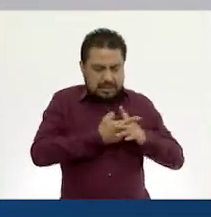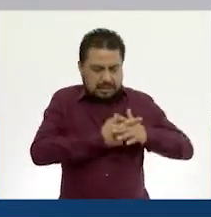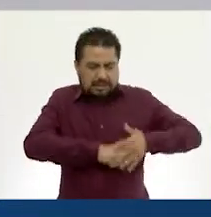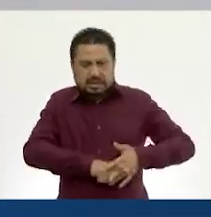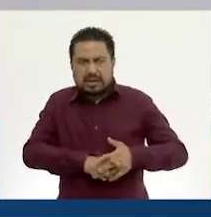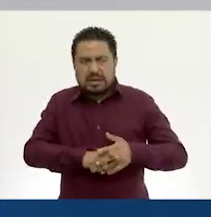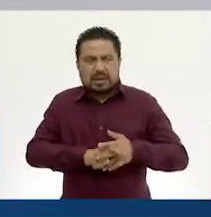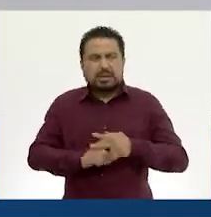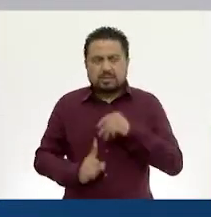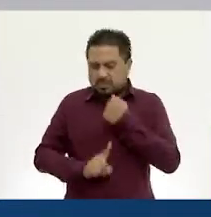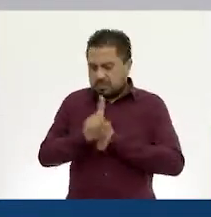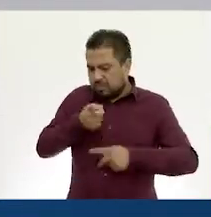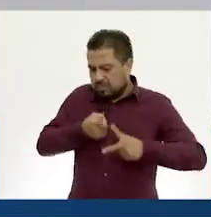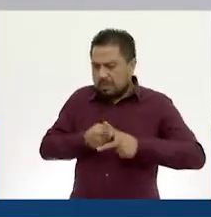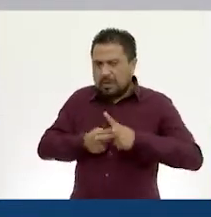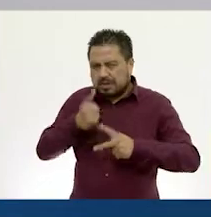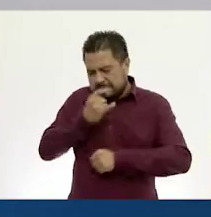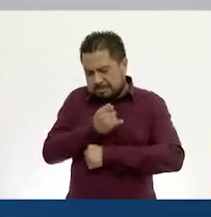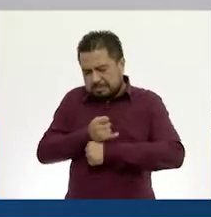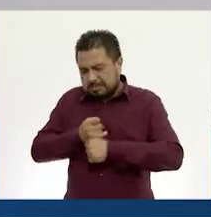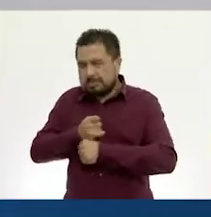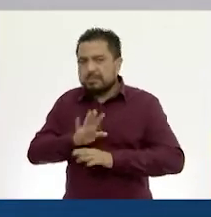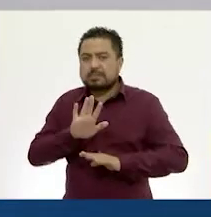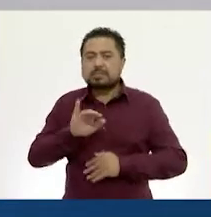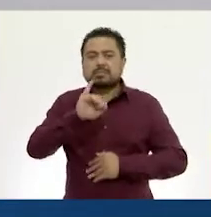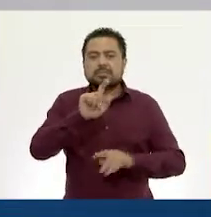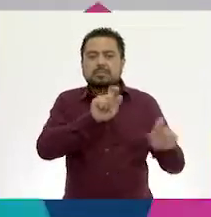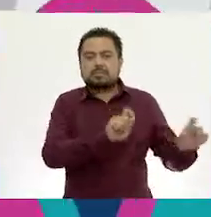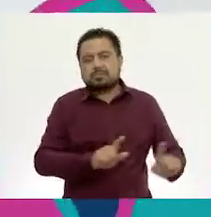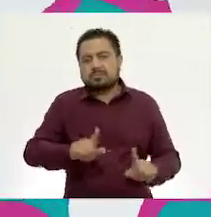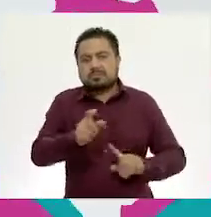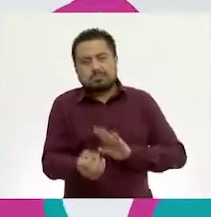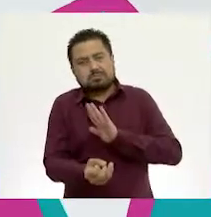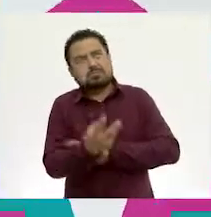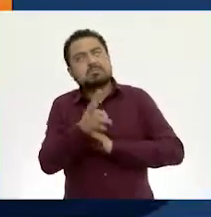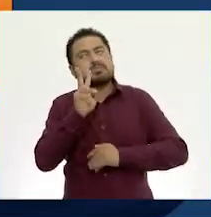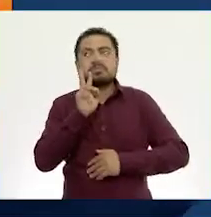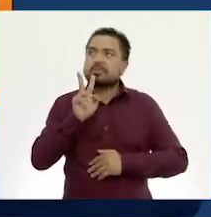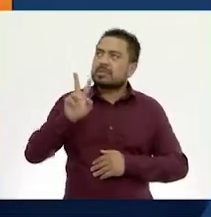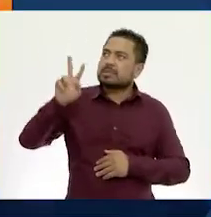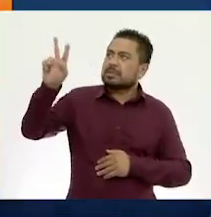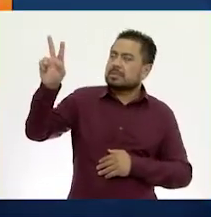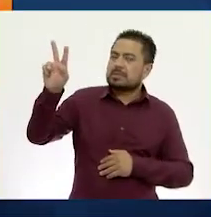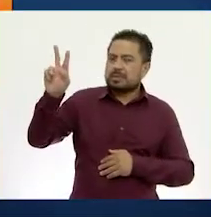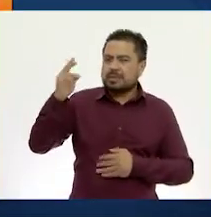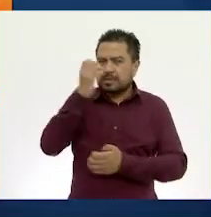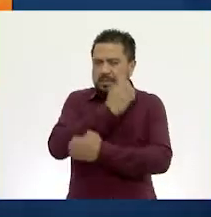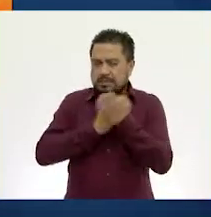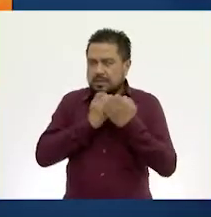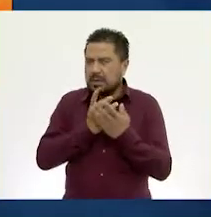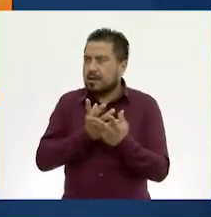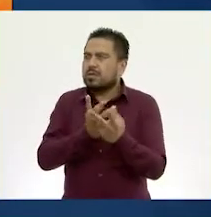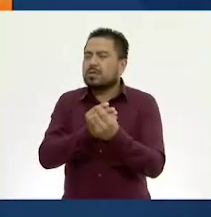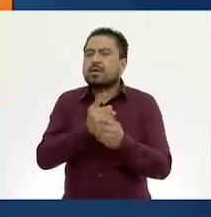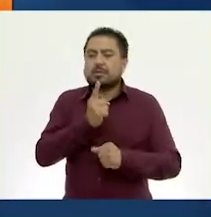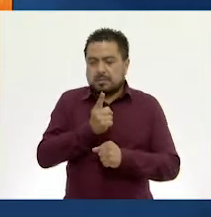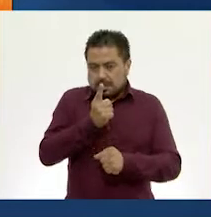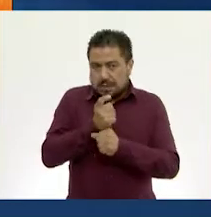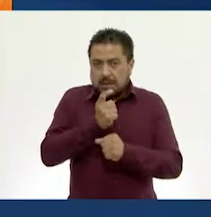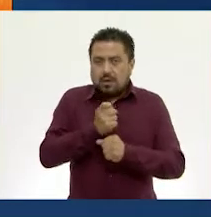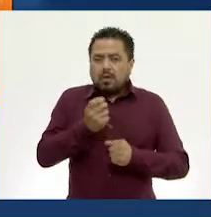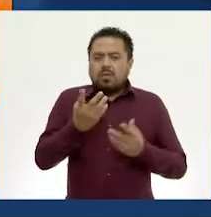Primero, para analizarlo, ¿sí? Van a aparecer en su pantalla. Fíjense bien y análicenlas con nosotros. Primero,